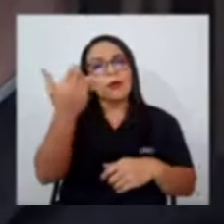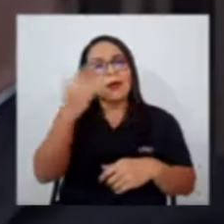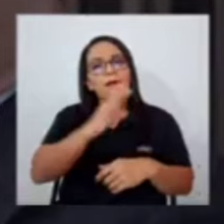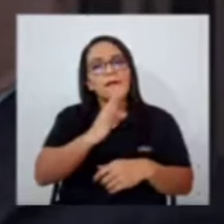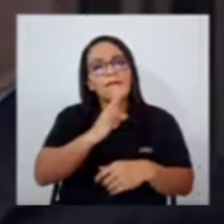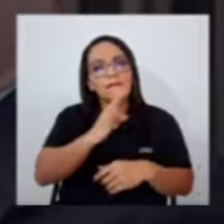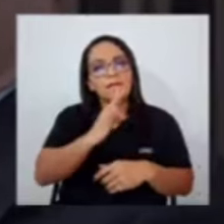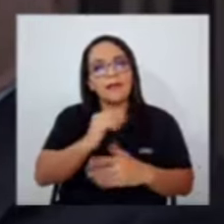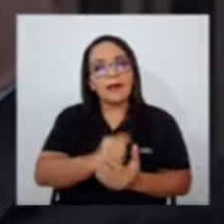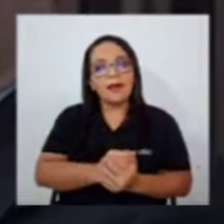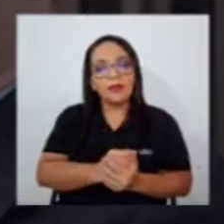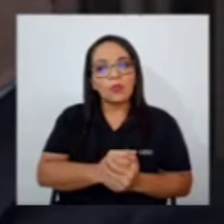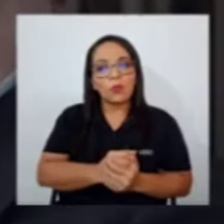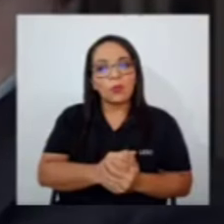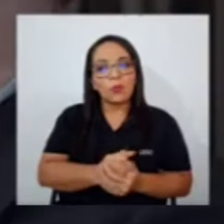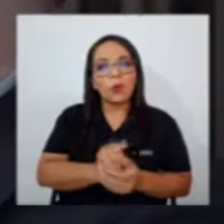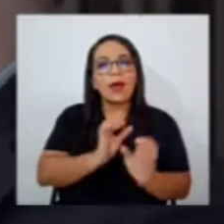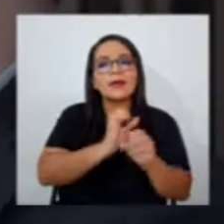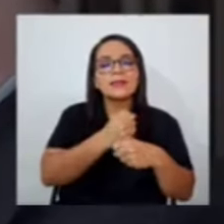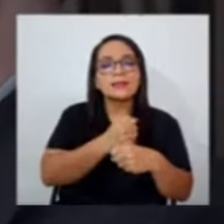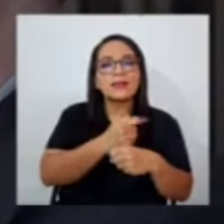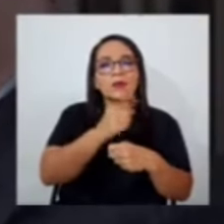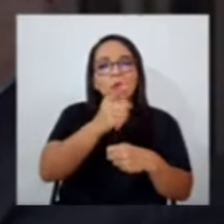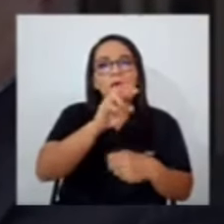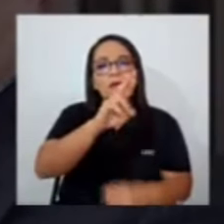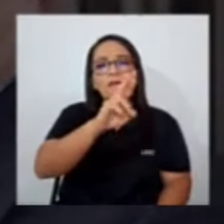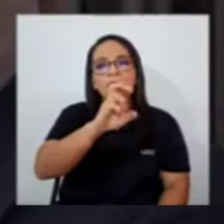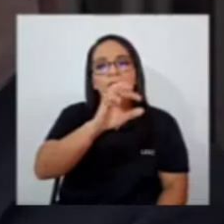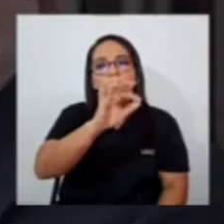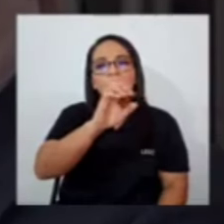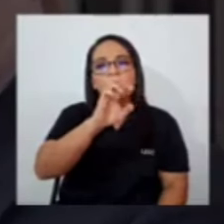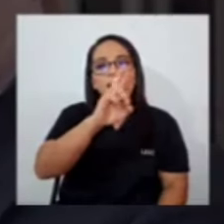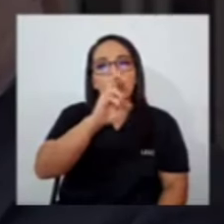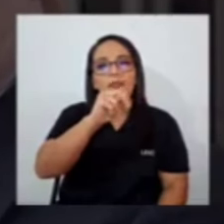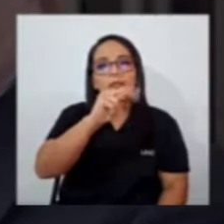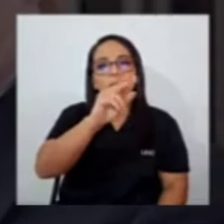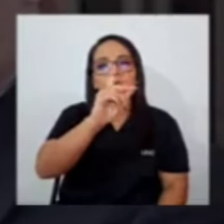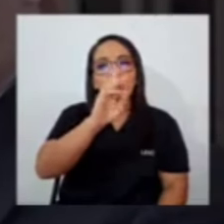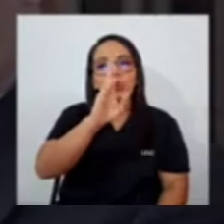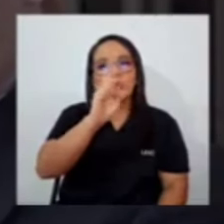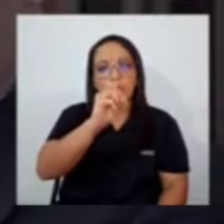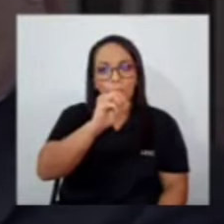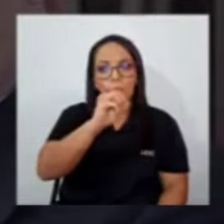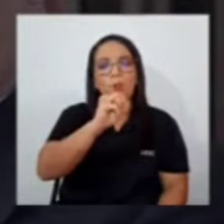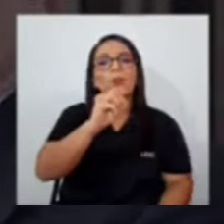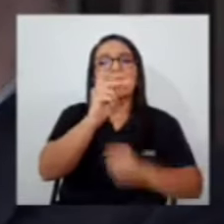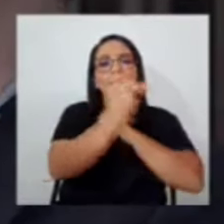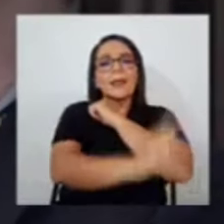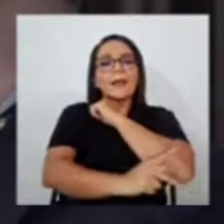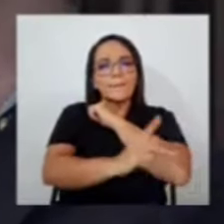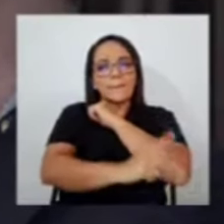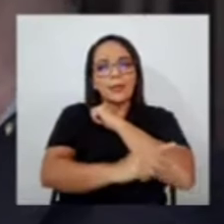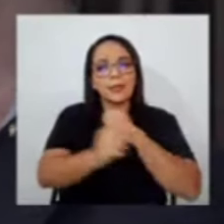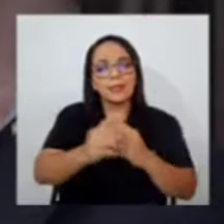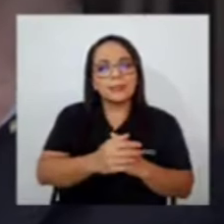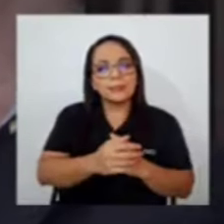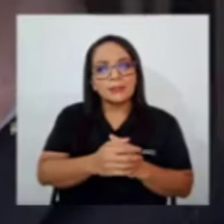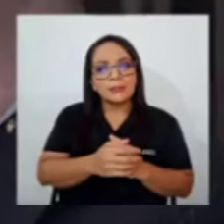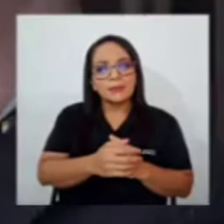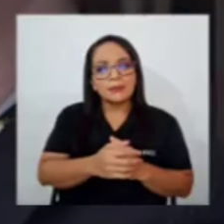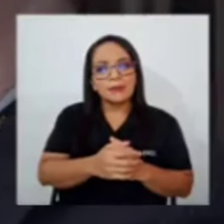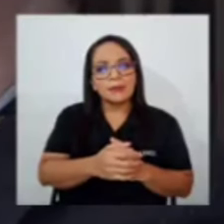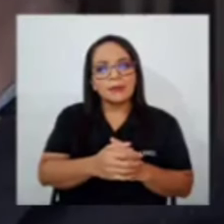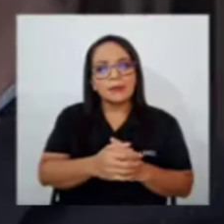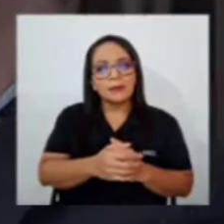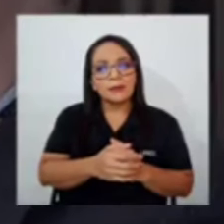a realizar un referéndum ante el país y es que esto es porque muchos costarricenses